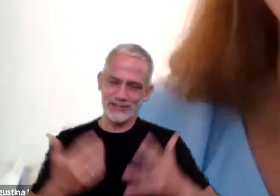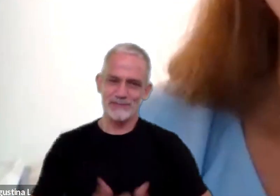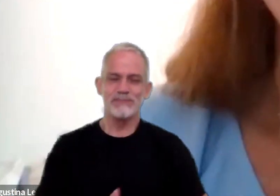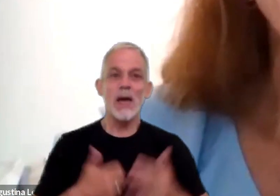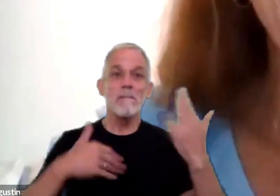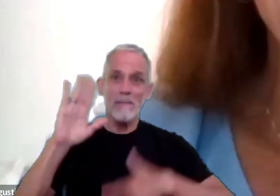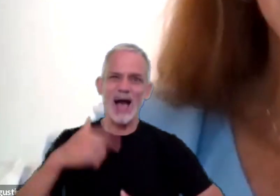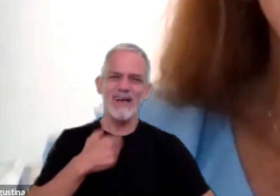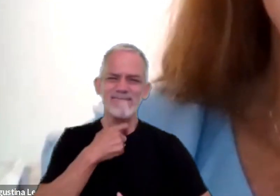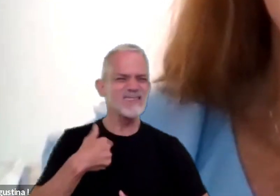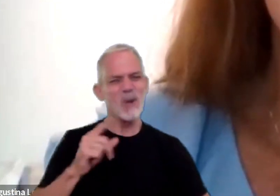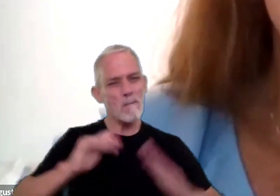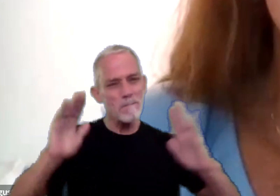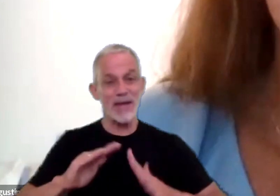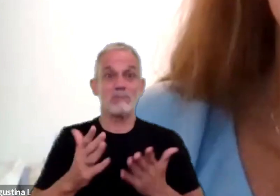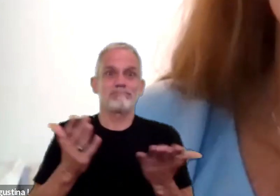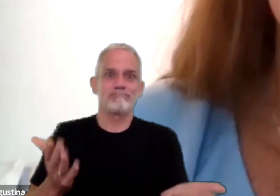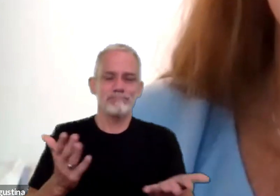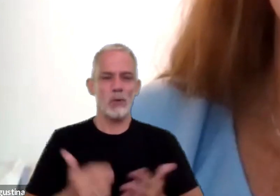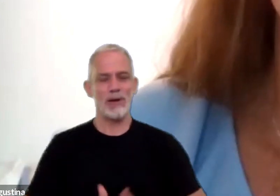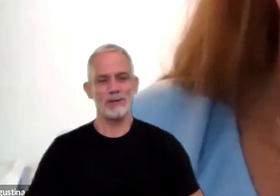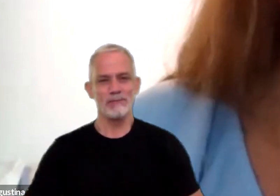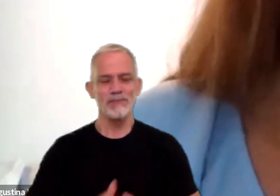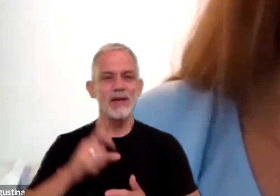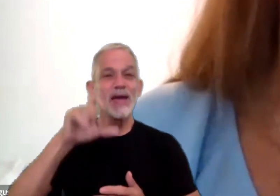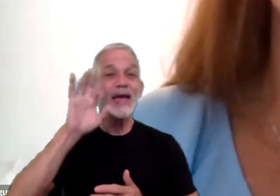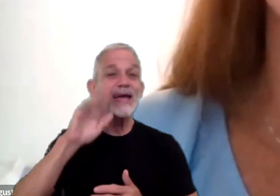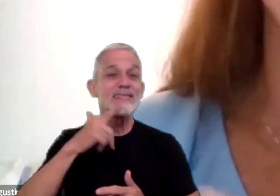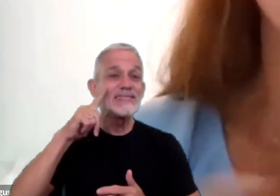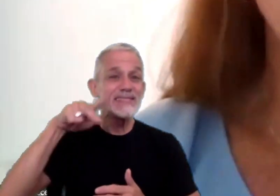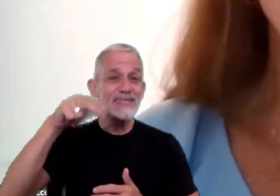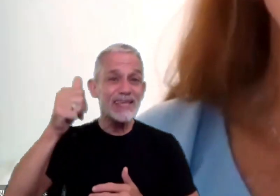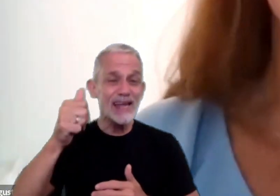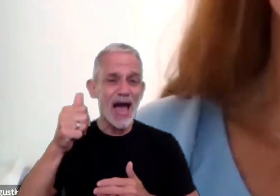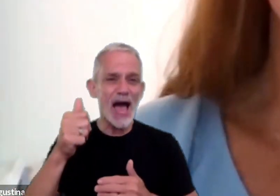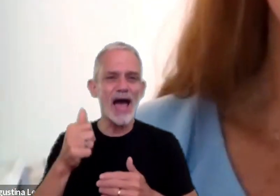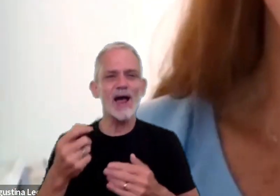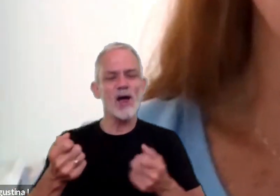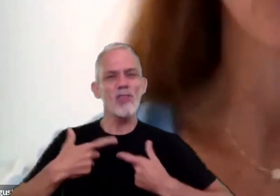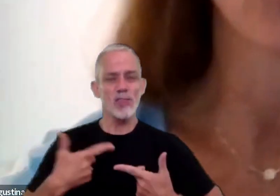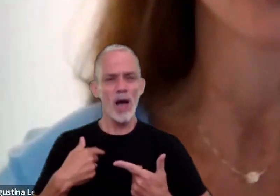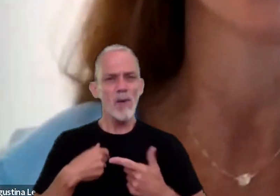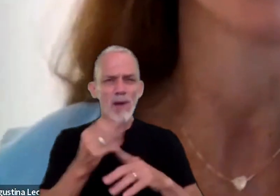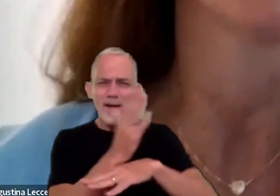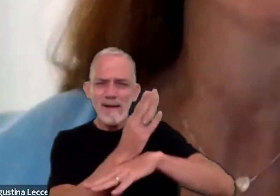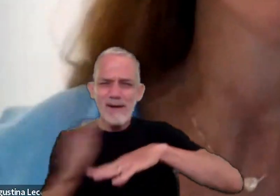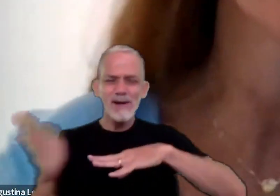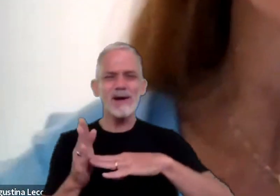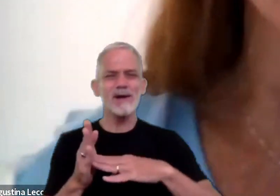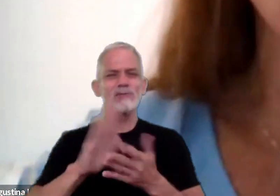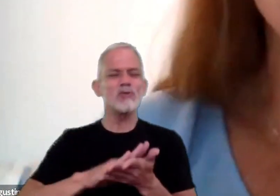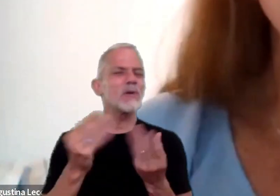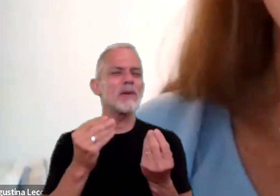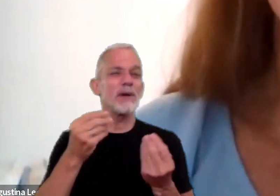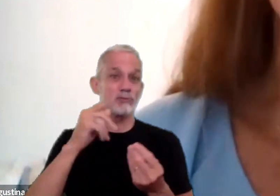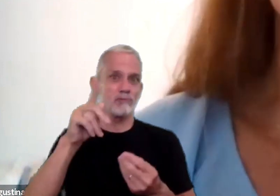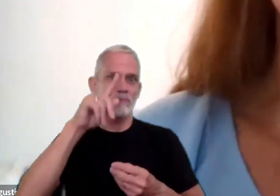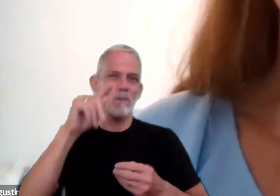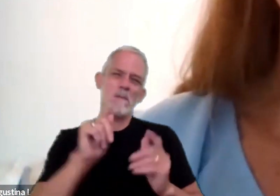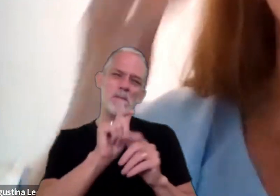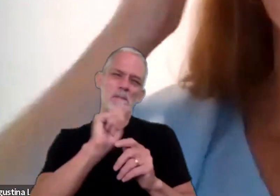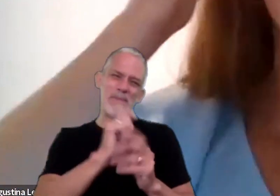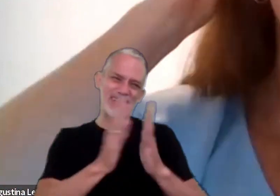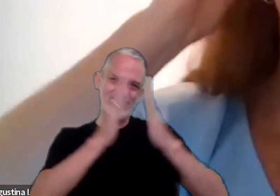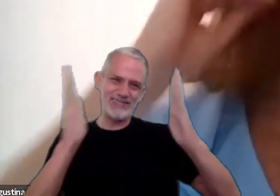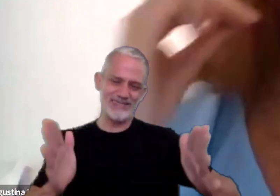que uno quisiese. Pero bueno, a Cris justamente nos da un buen panorama de lo que sucedió en el mes. Y como siempre les